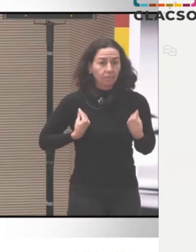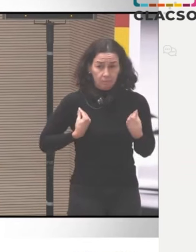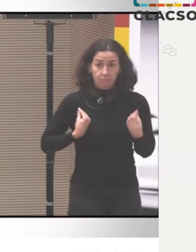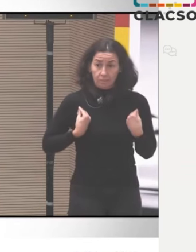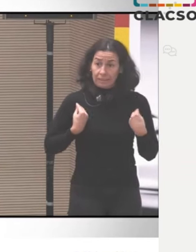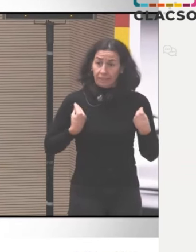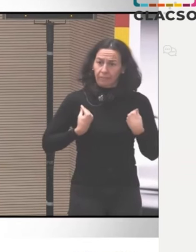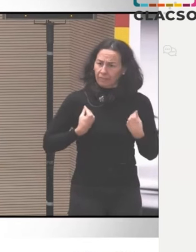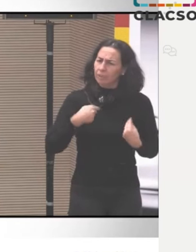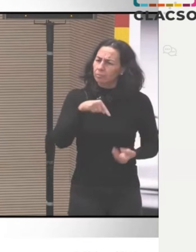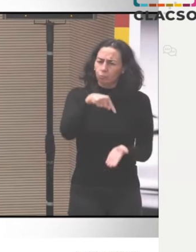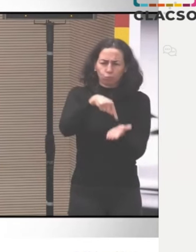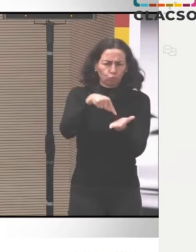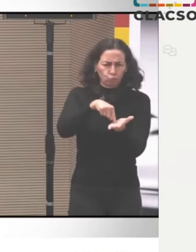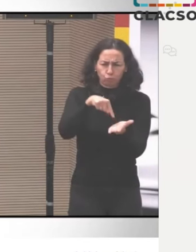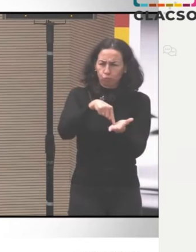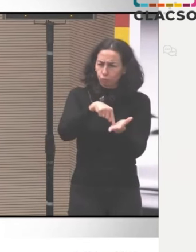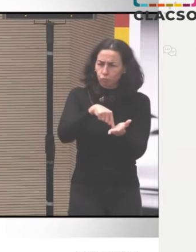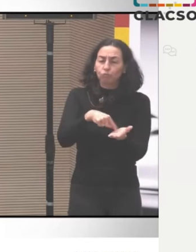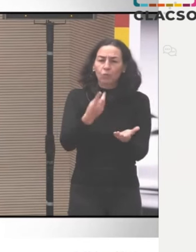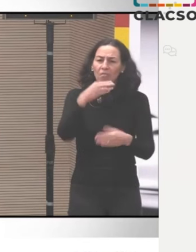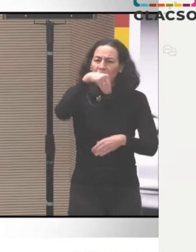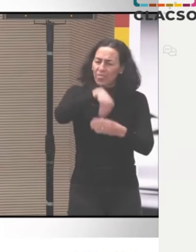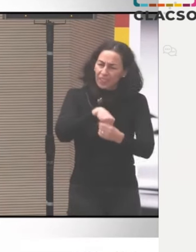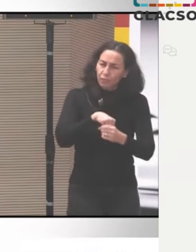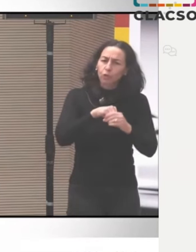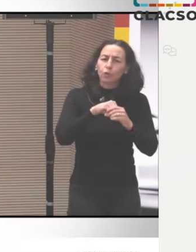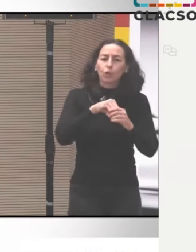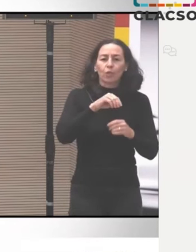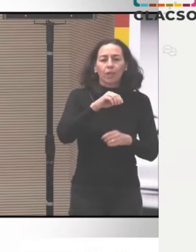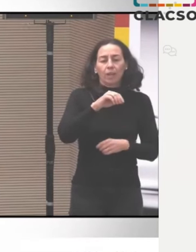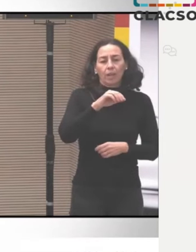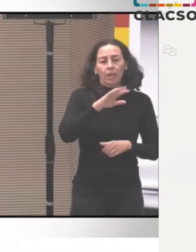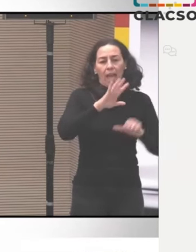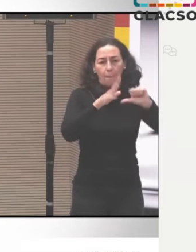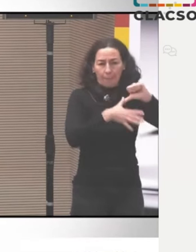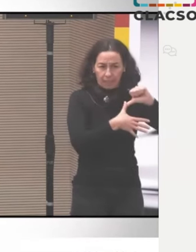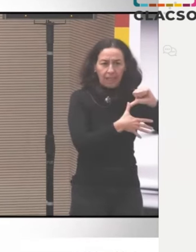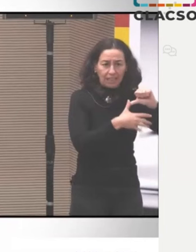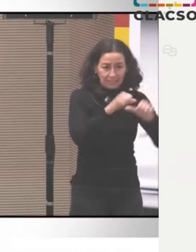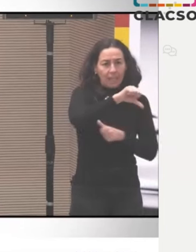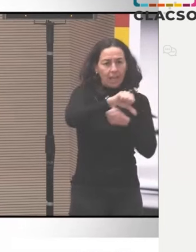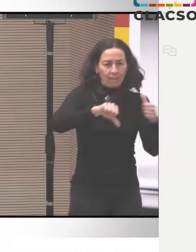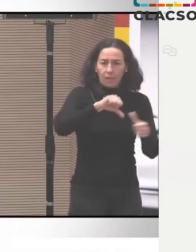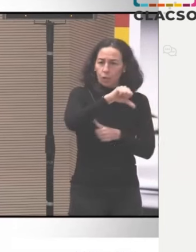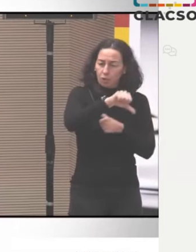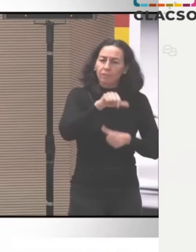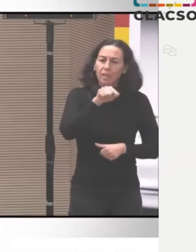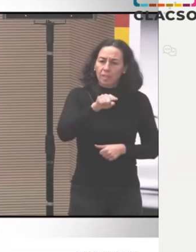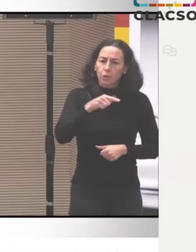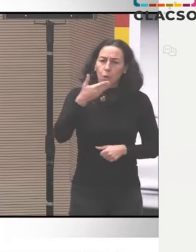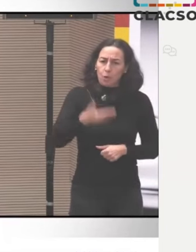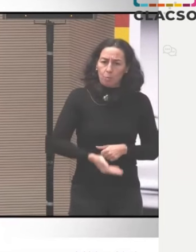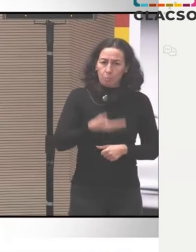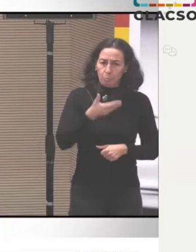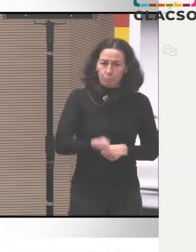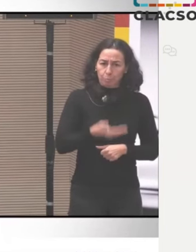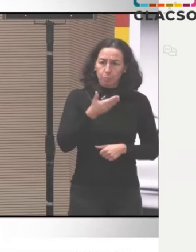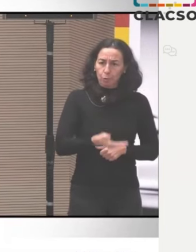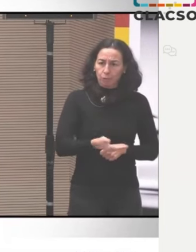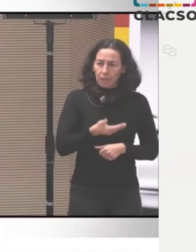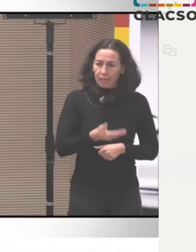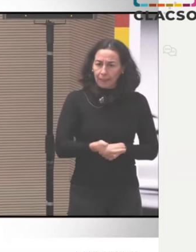pensándolo dentro de lo que constituye otras formas de opresión relacionadas a la persistencia del